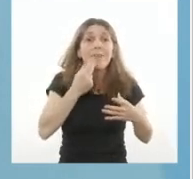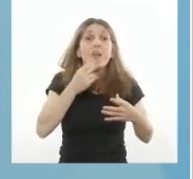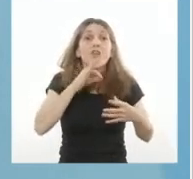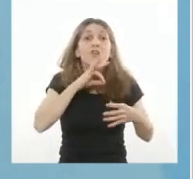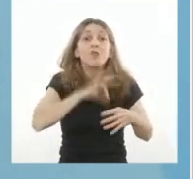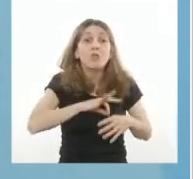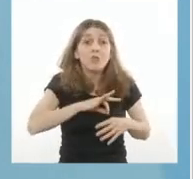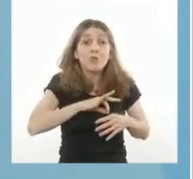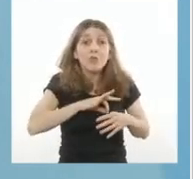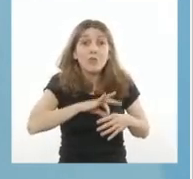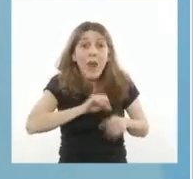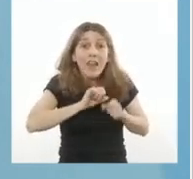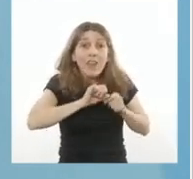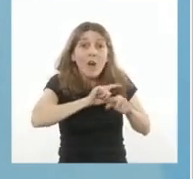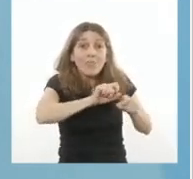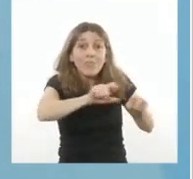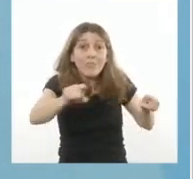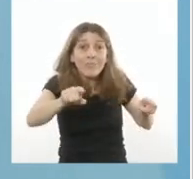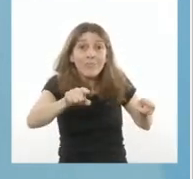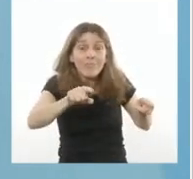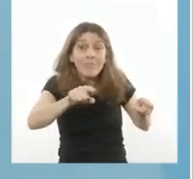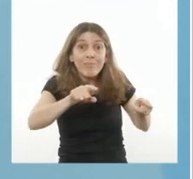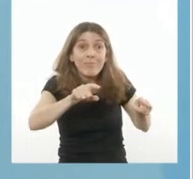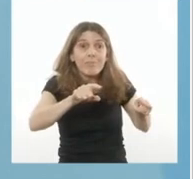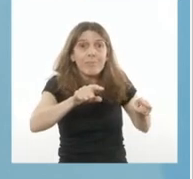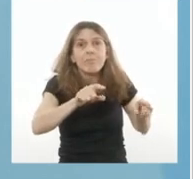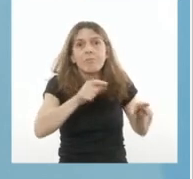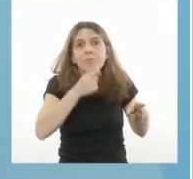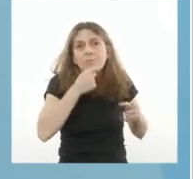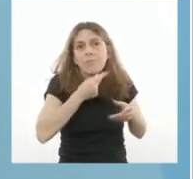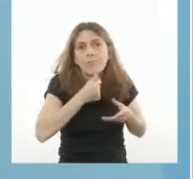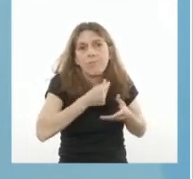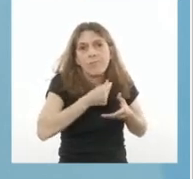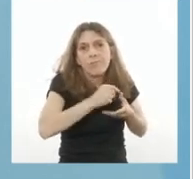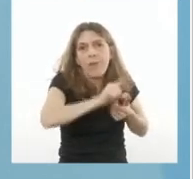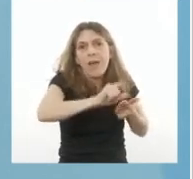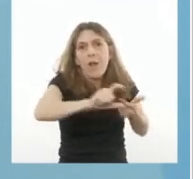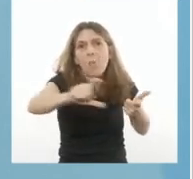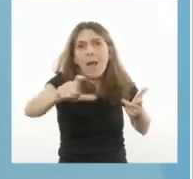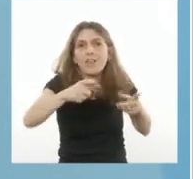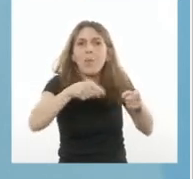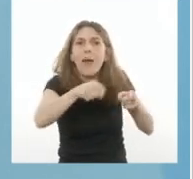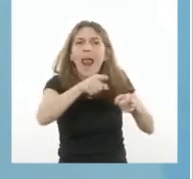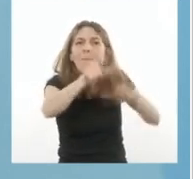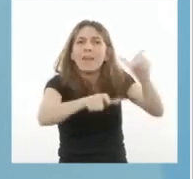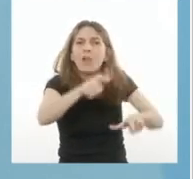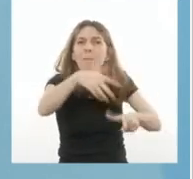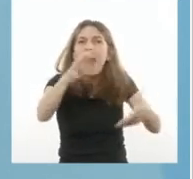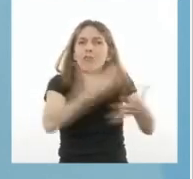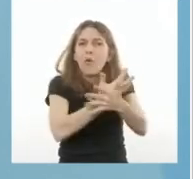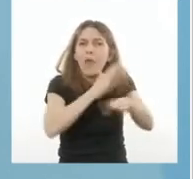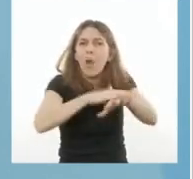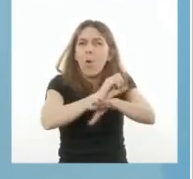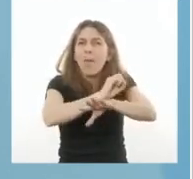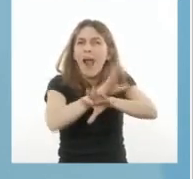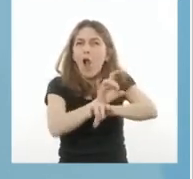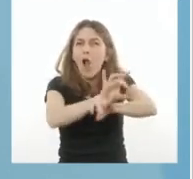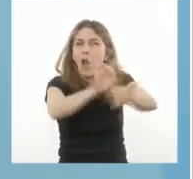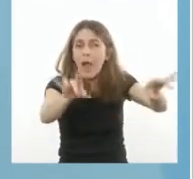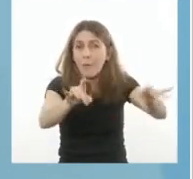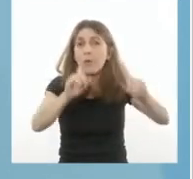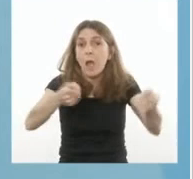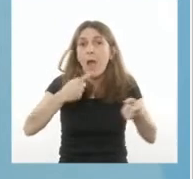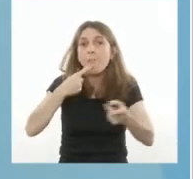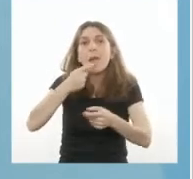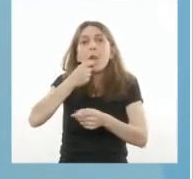trabajadores en sectores más afectados por la pandemia. Hemos ampliado este programa a trabajadores